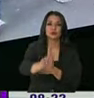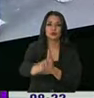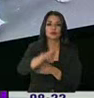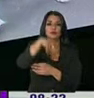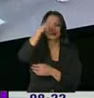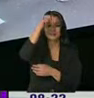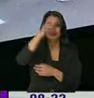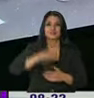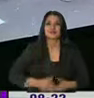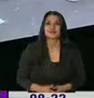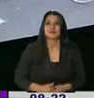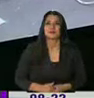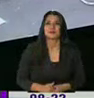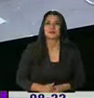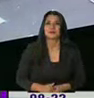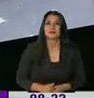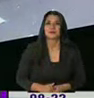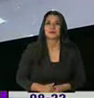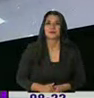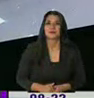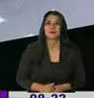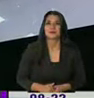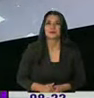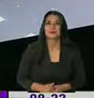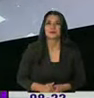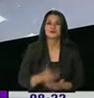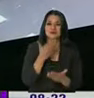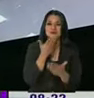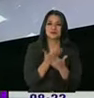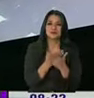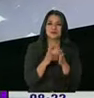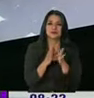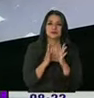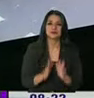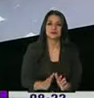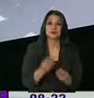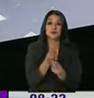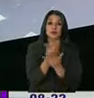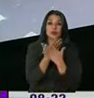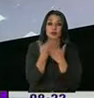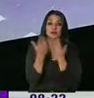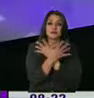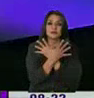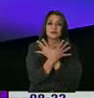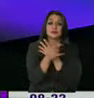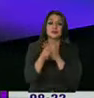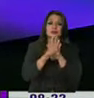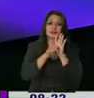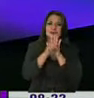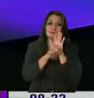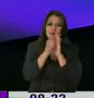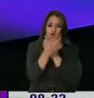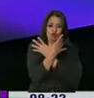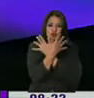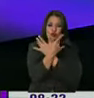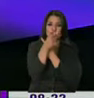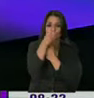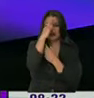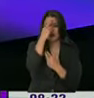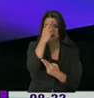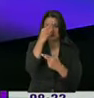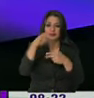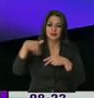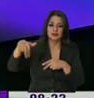y sur de la capital. Gracias, Sofía, y contándonos esto del Quinde, que ahora es el símbolo para que usted aprenda a respetar a los